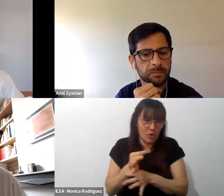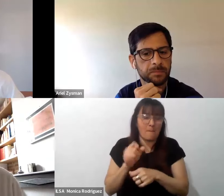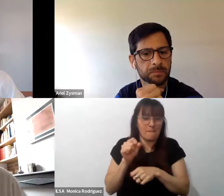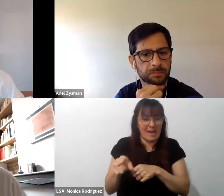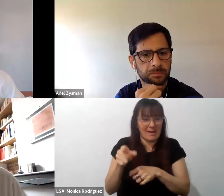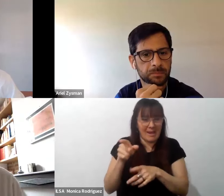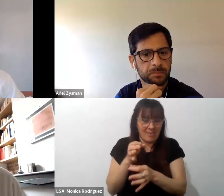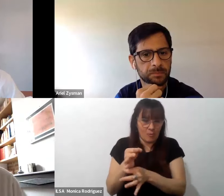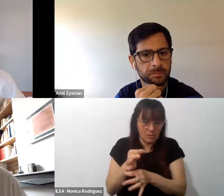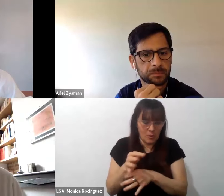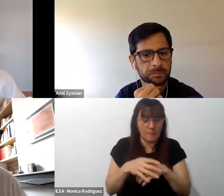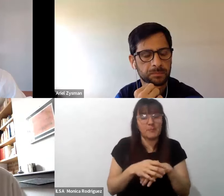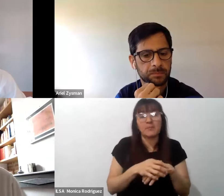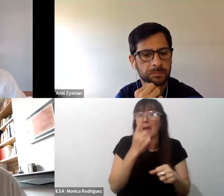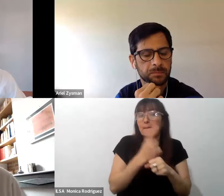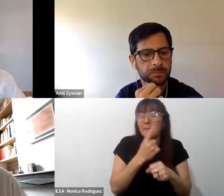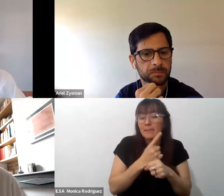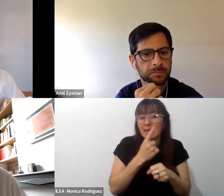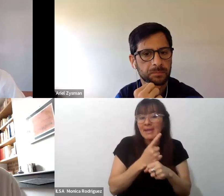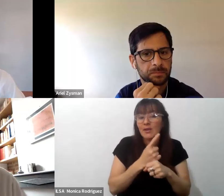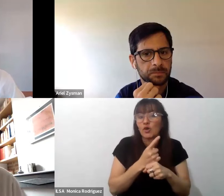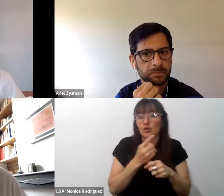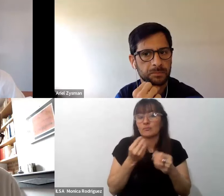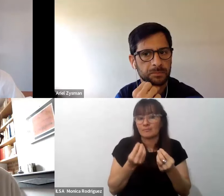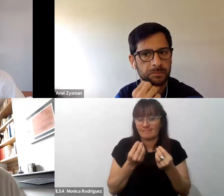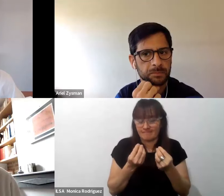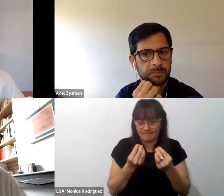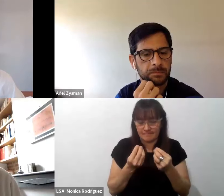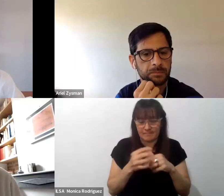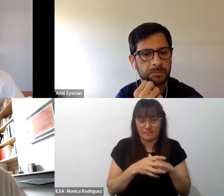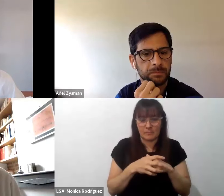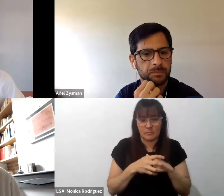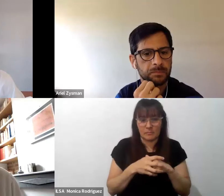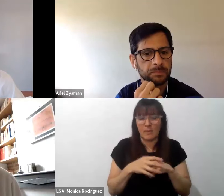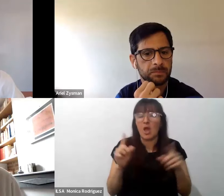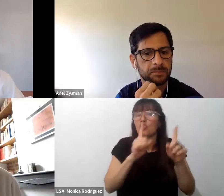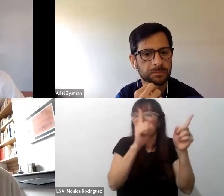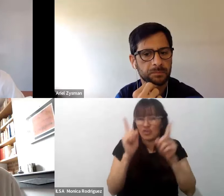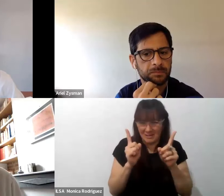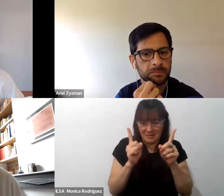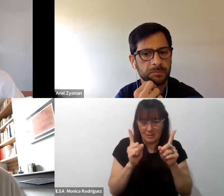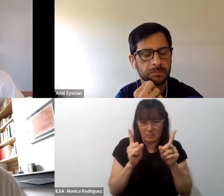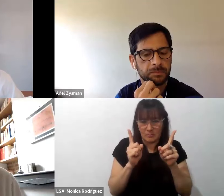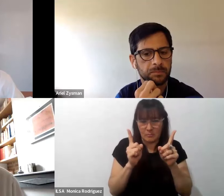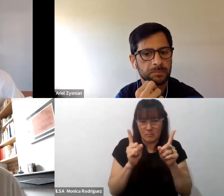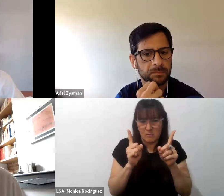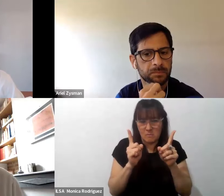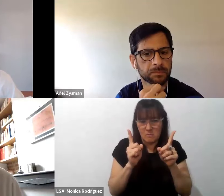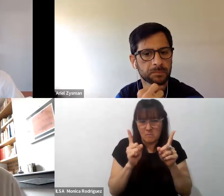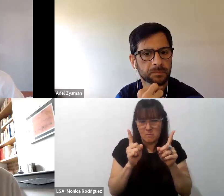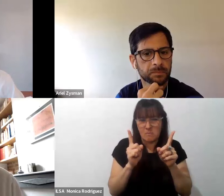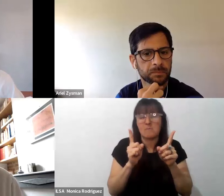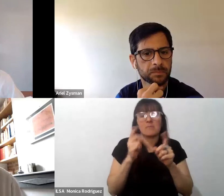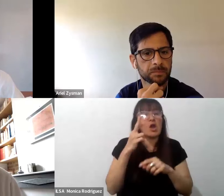primero la representación del docente y su rol